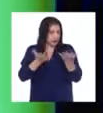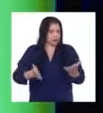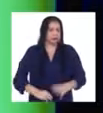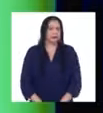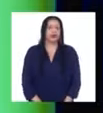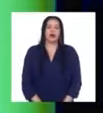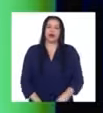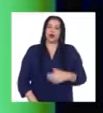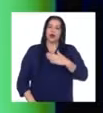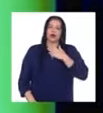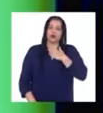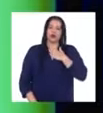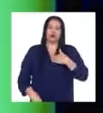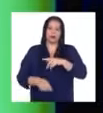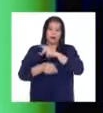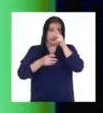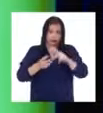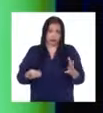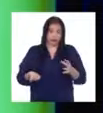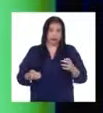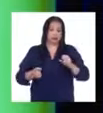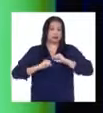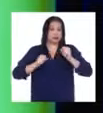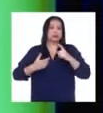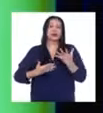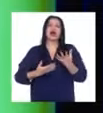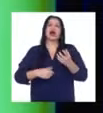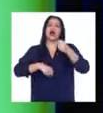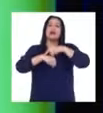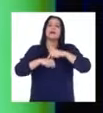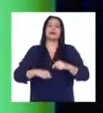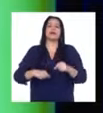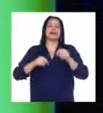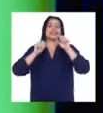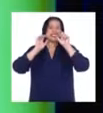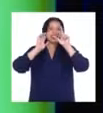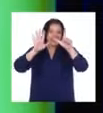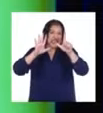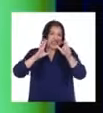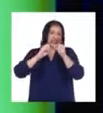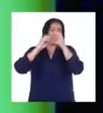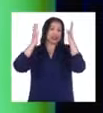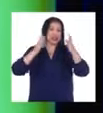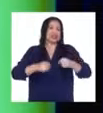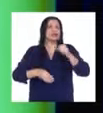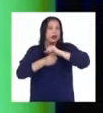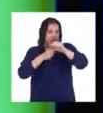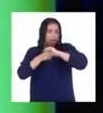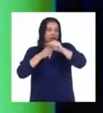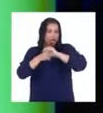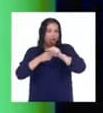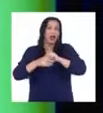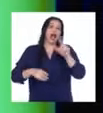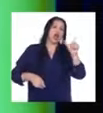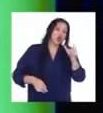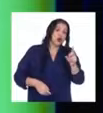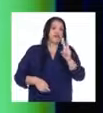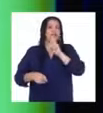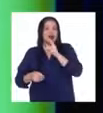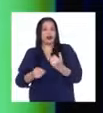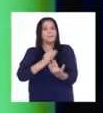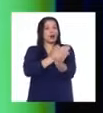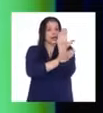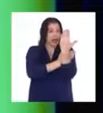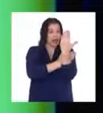Como deportista, entreno siete veces a la semana. De lunes a viernes tenemos dos sesiones. En las mañanas